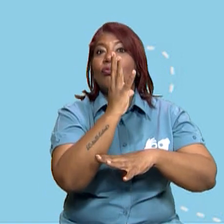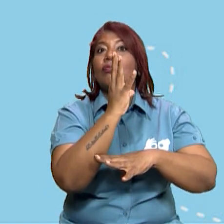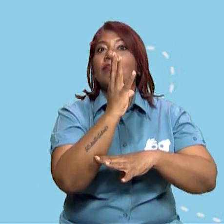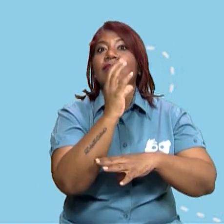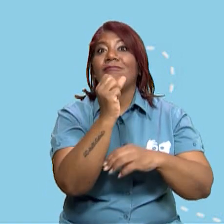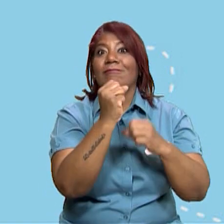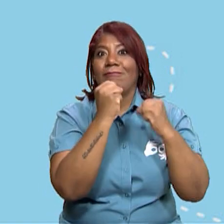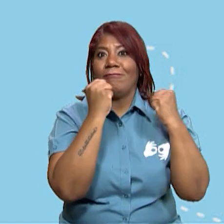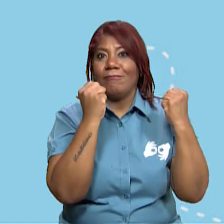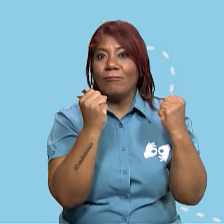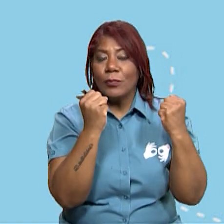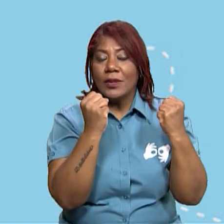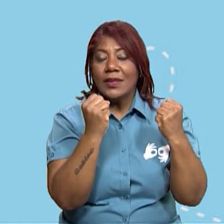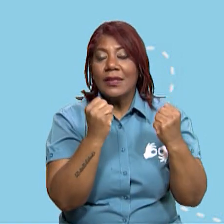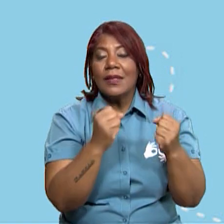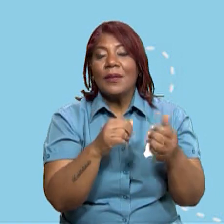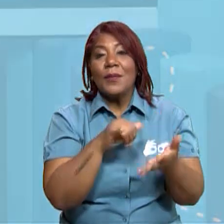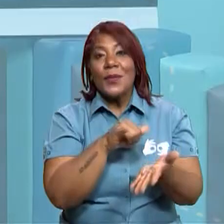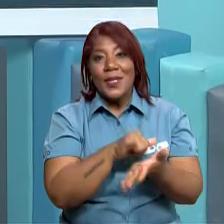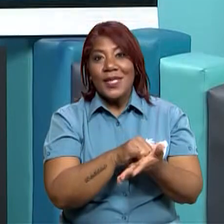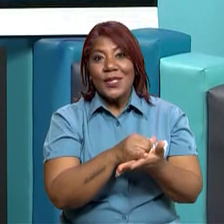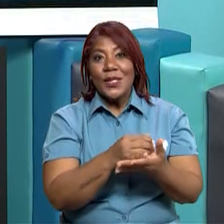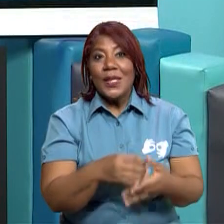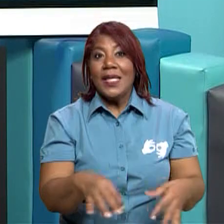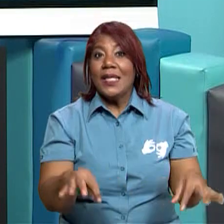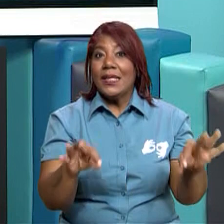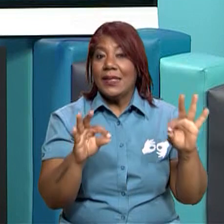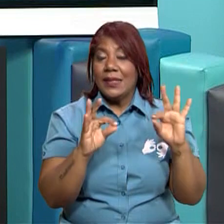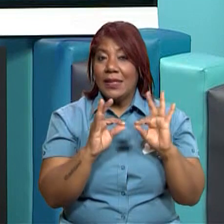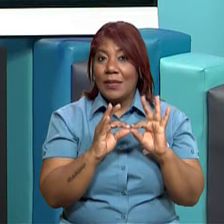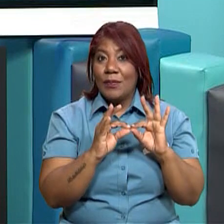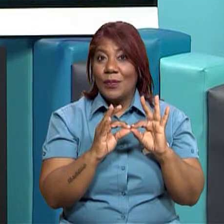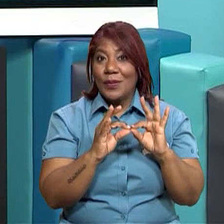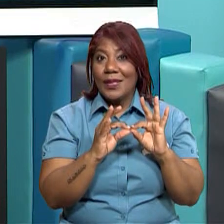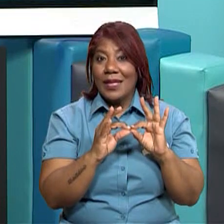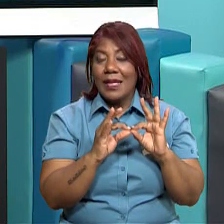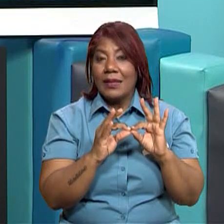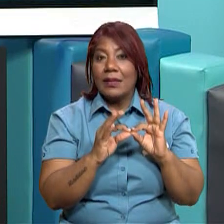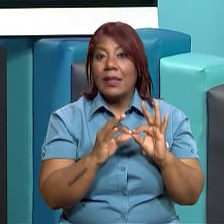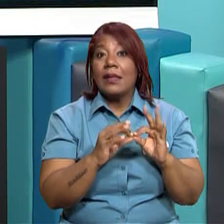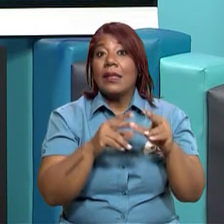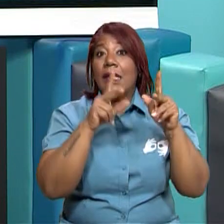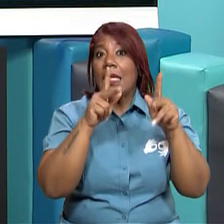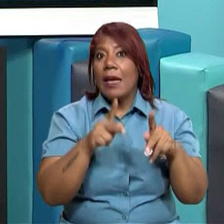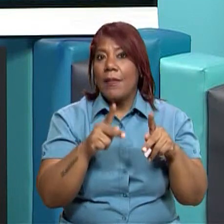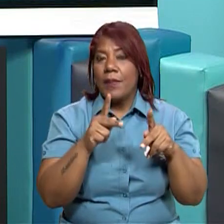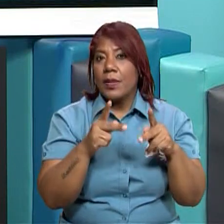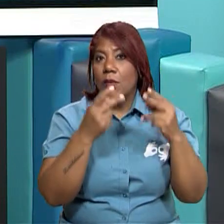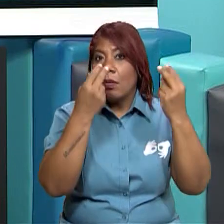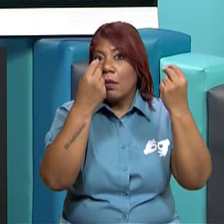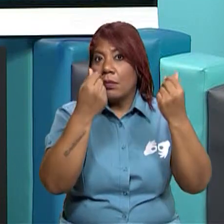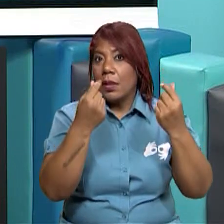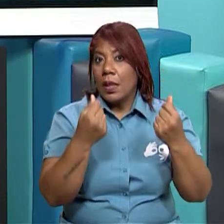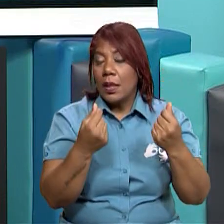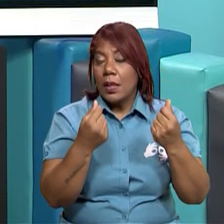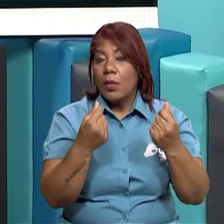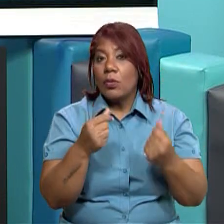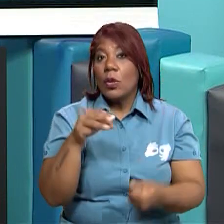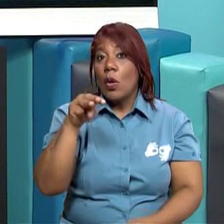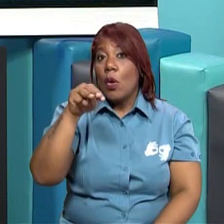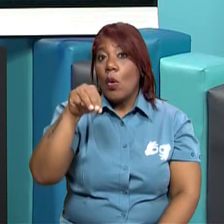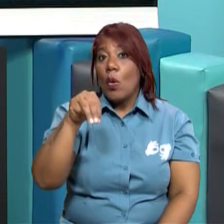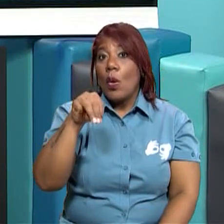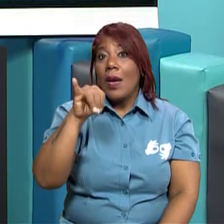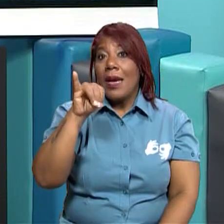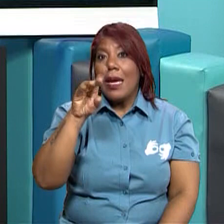que muchas veces el productor a través de sus agencias, por ejemplo, como el Mida, puede conseguir una